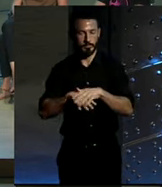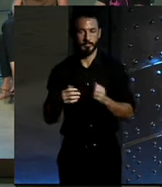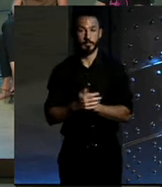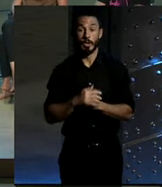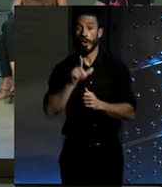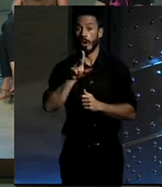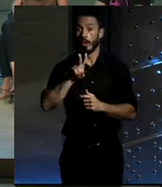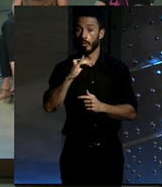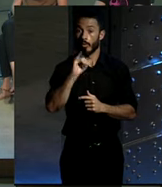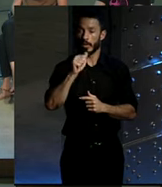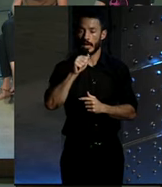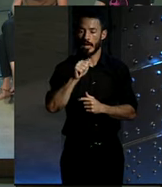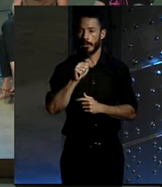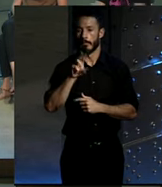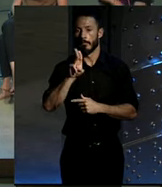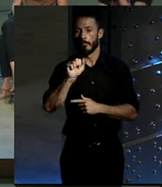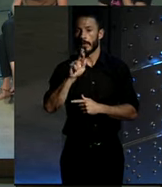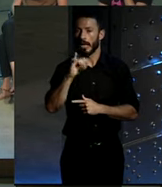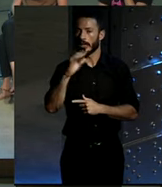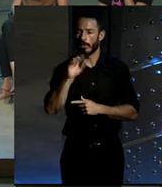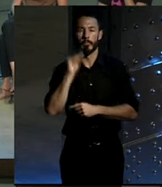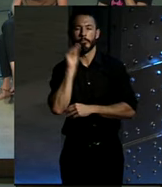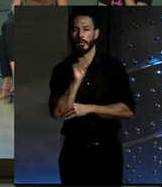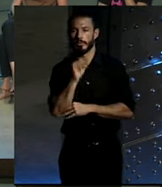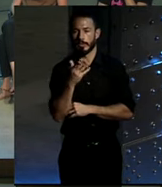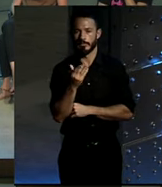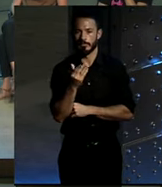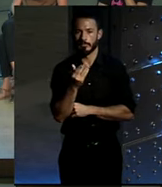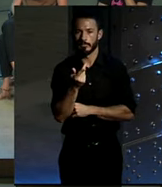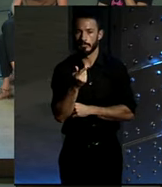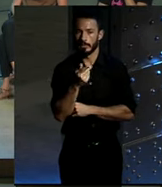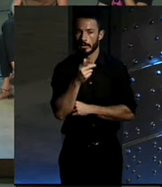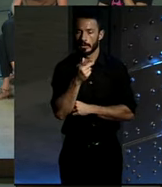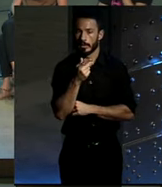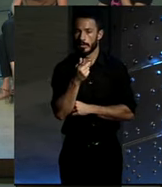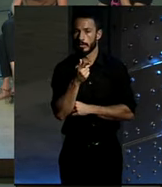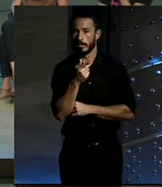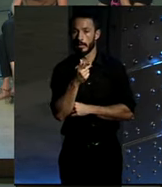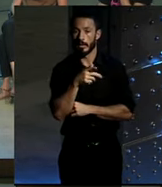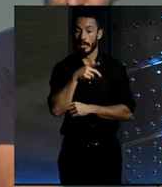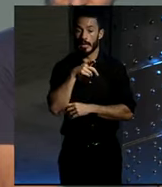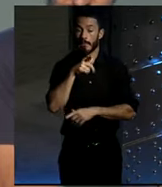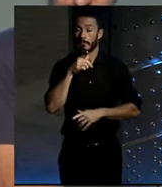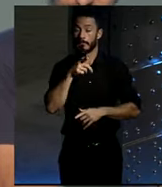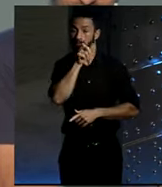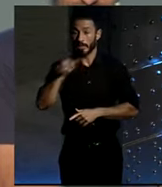Lucía Palicio pregunta, y era algo que quería yo también saber, ¿cuántas personas han venido en bici hoy aquí?